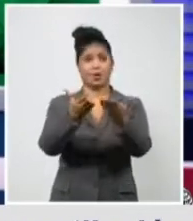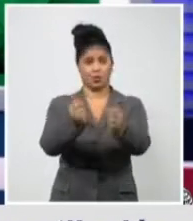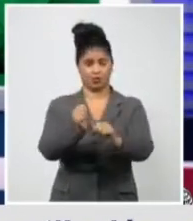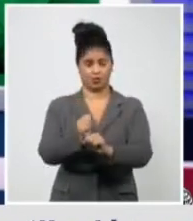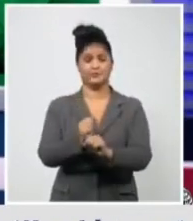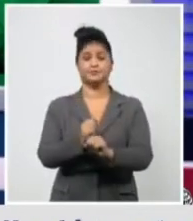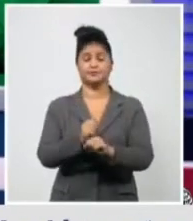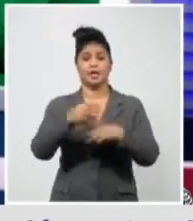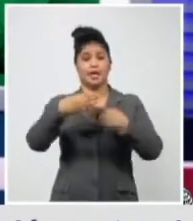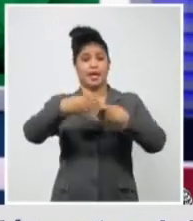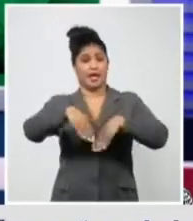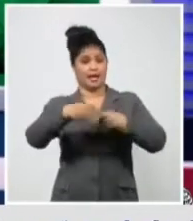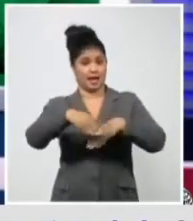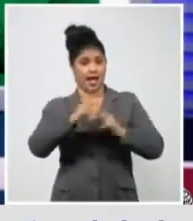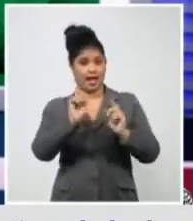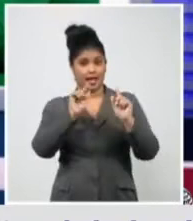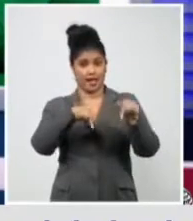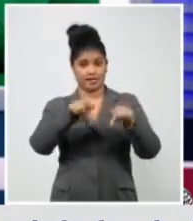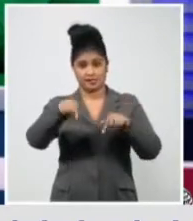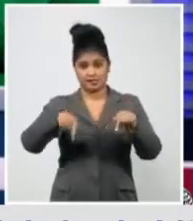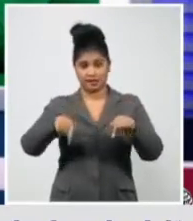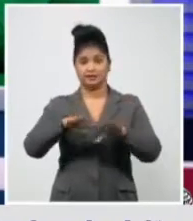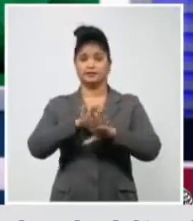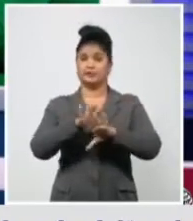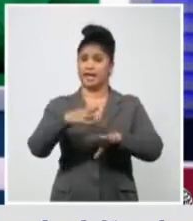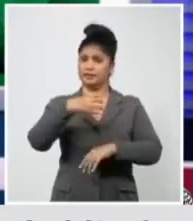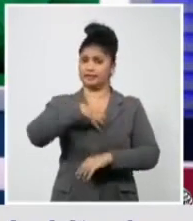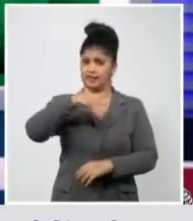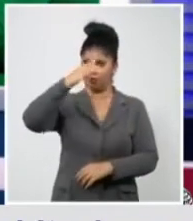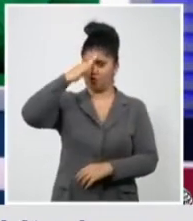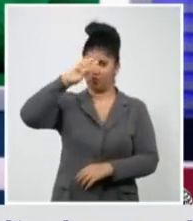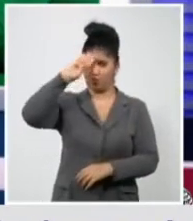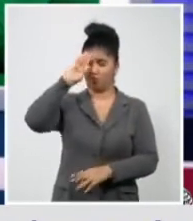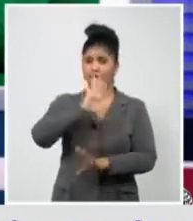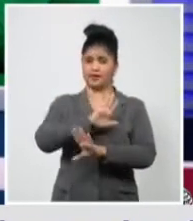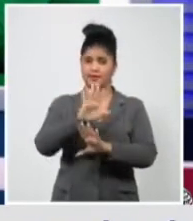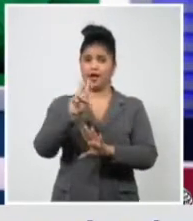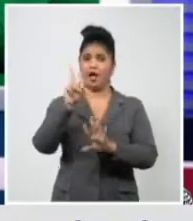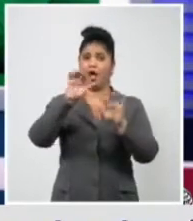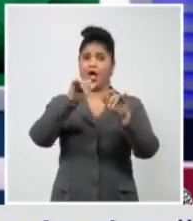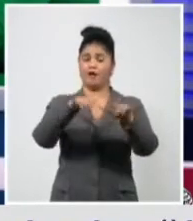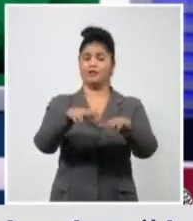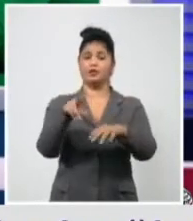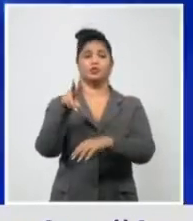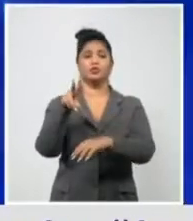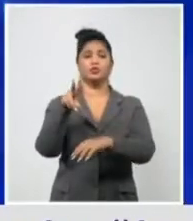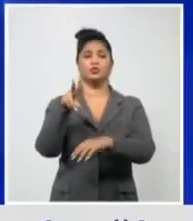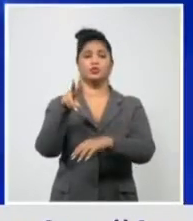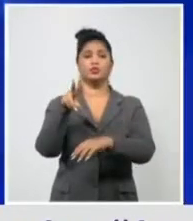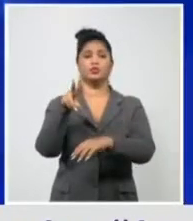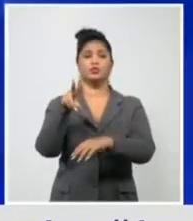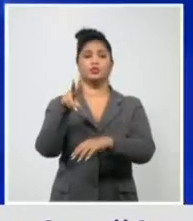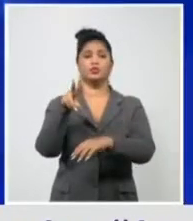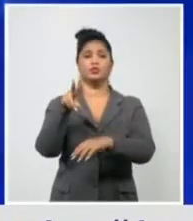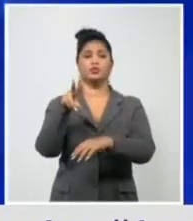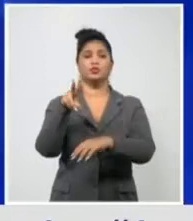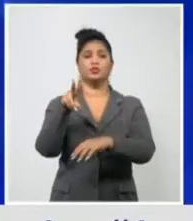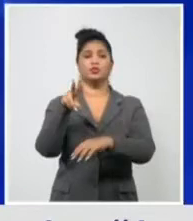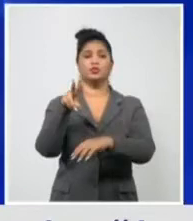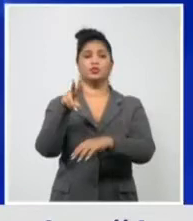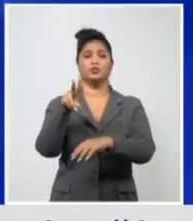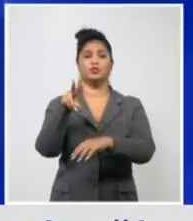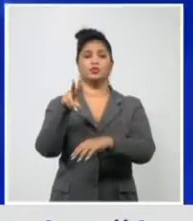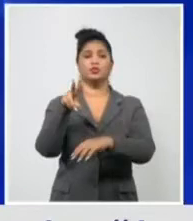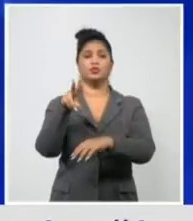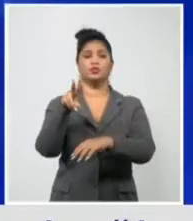tenemos esa nueva cepa. Yo, bueno, eres tú un experto y ahora lo explico. Si las que circulan son tan contagiosas